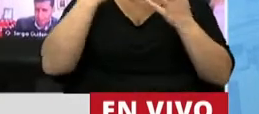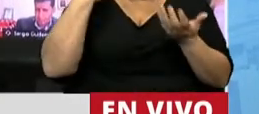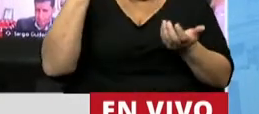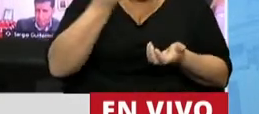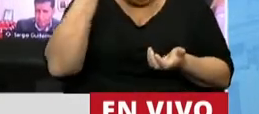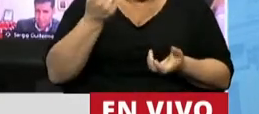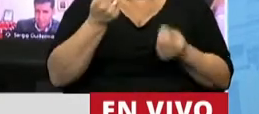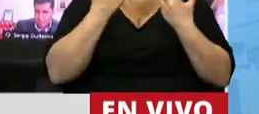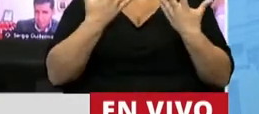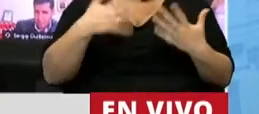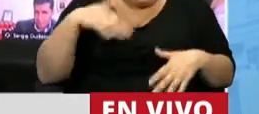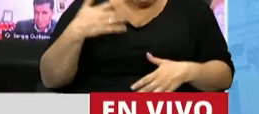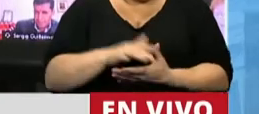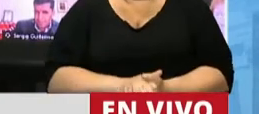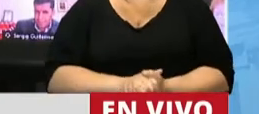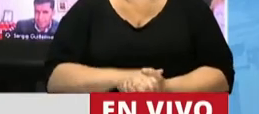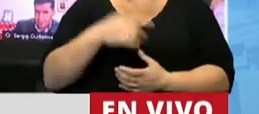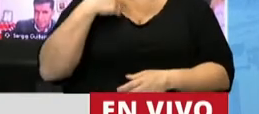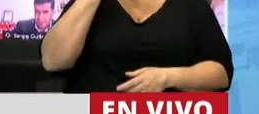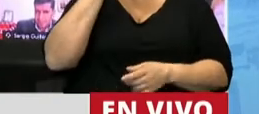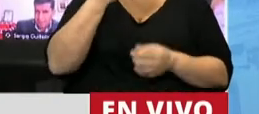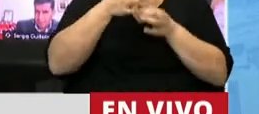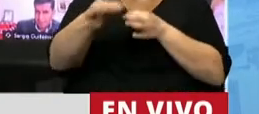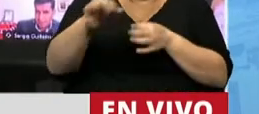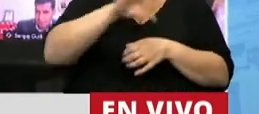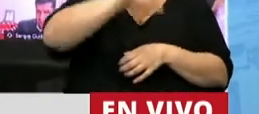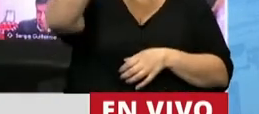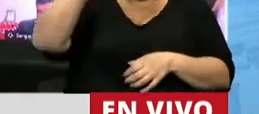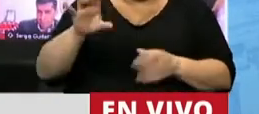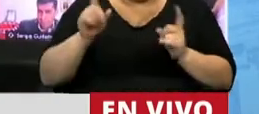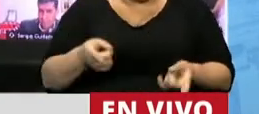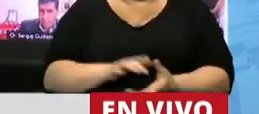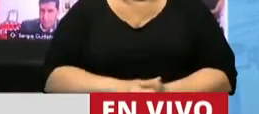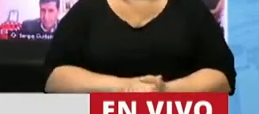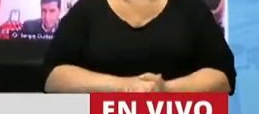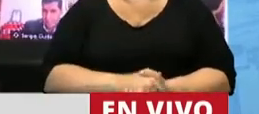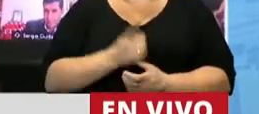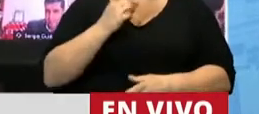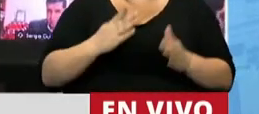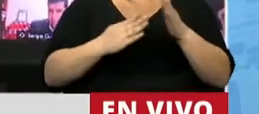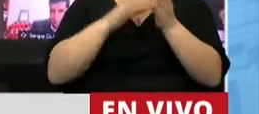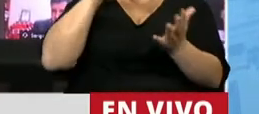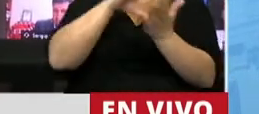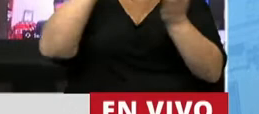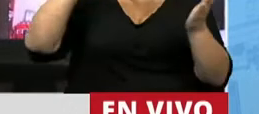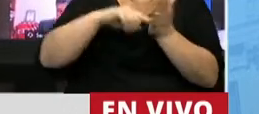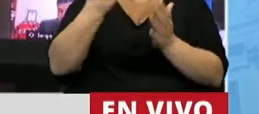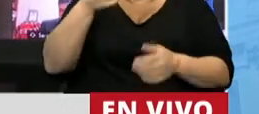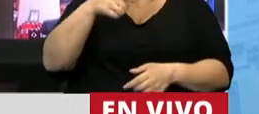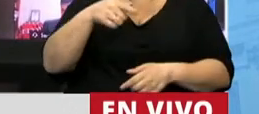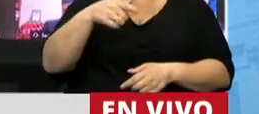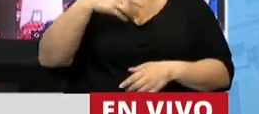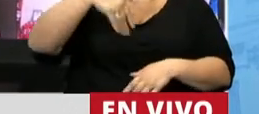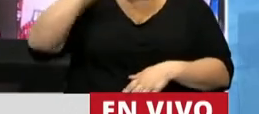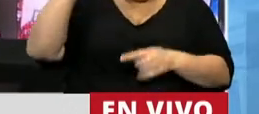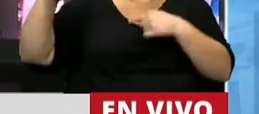el valor que representa a quienes pertenecemos al interior. El centralismo histórico que llevó a